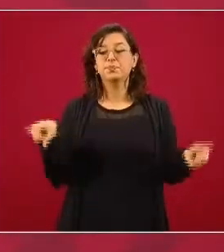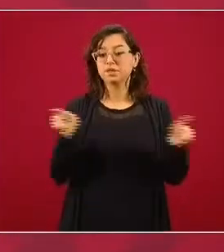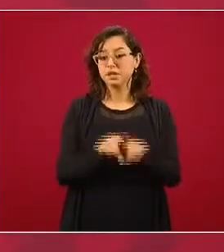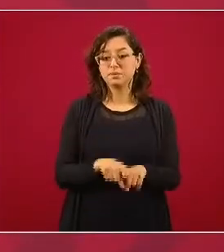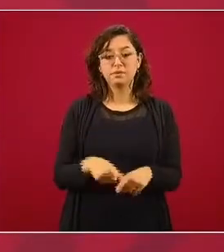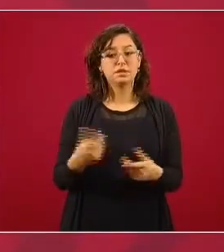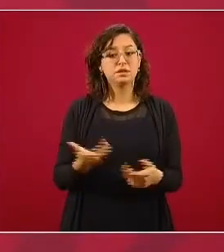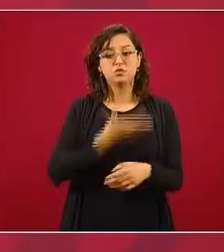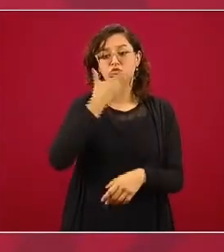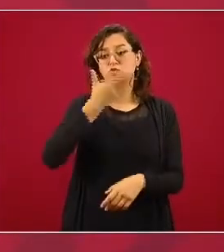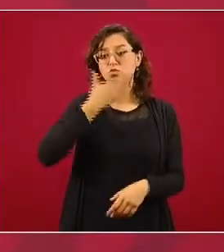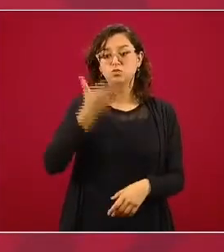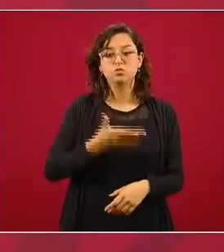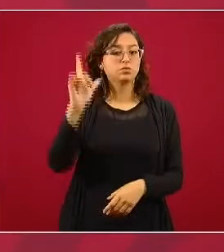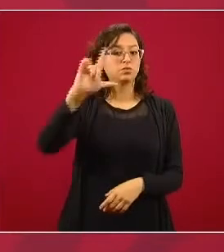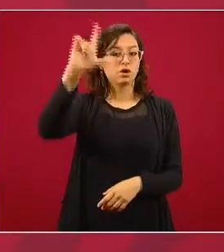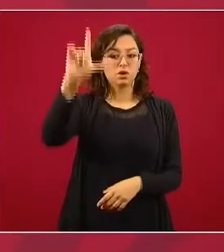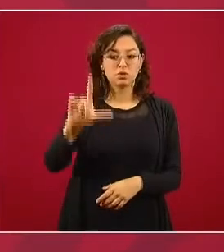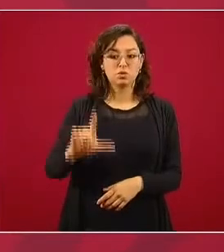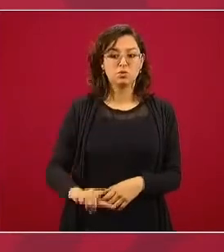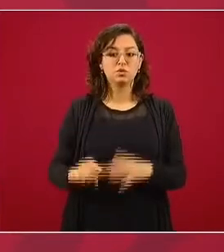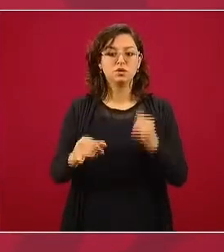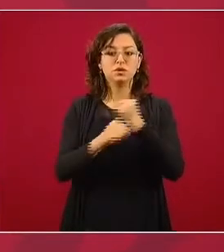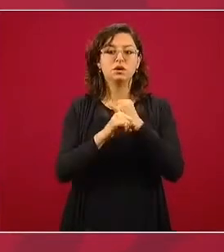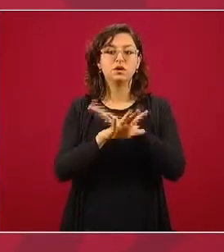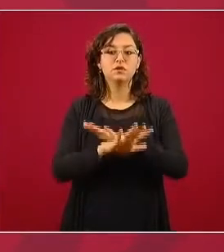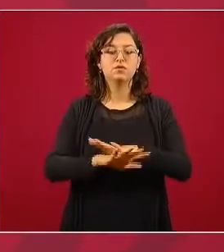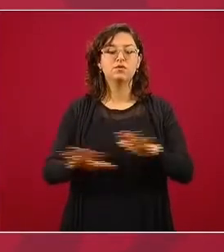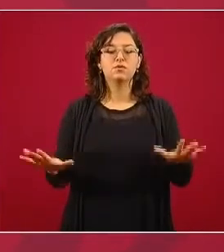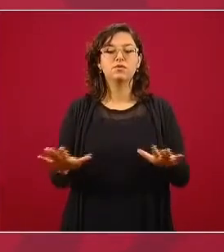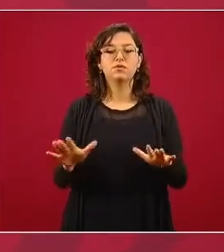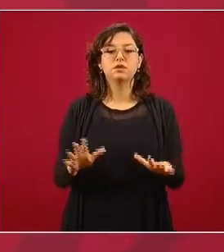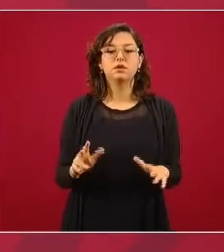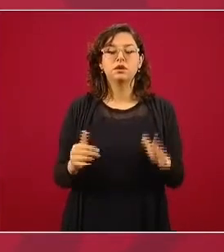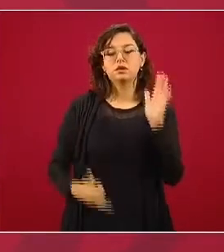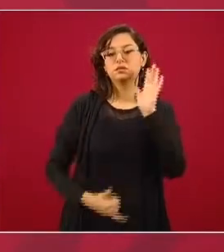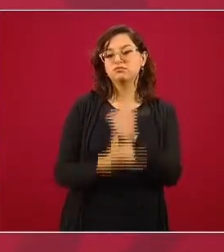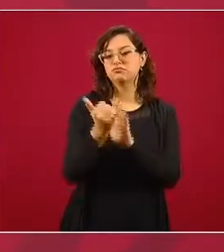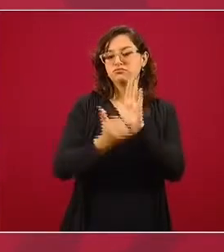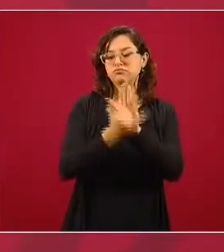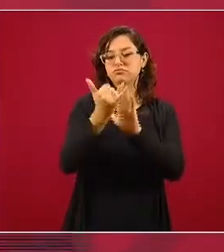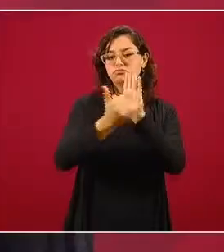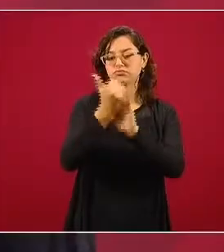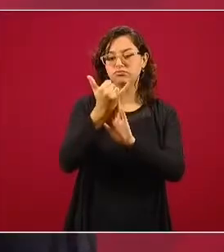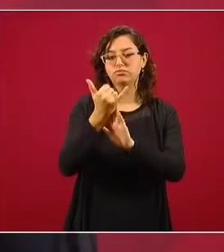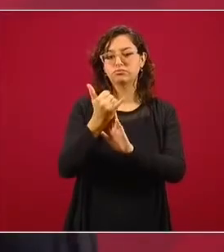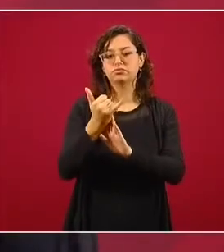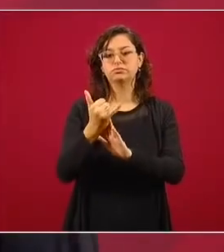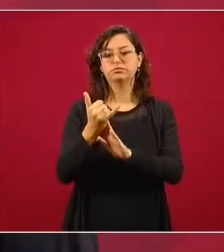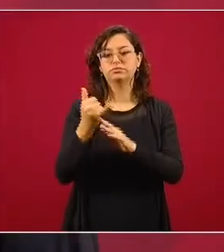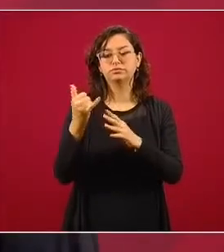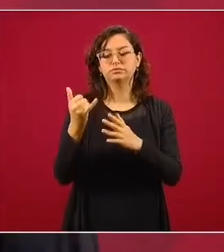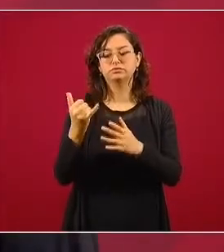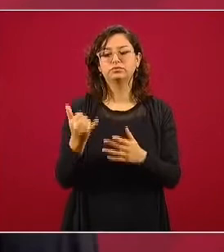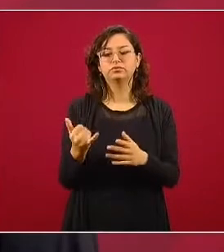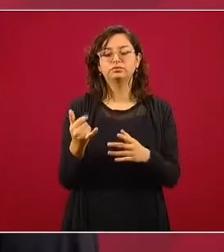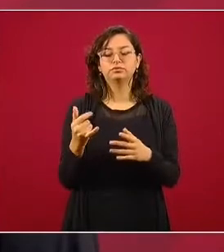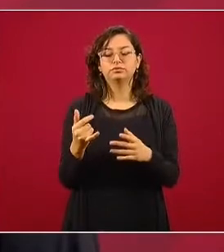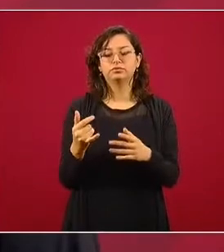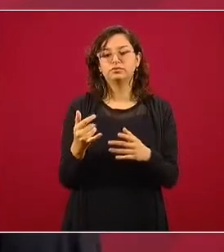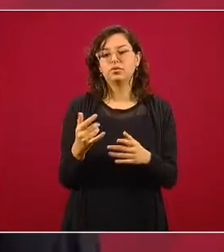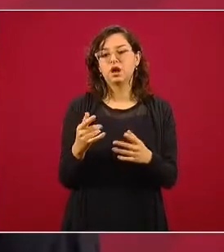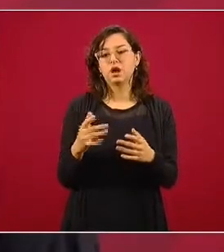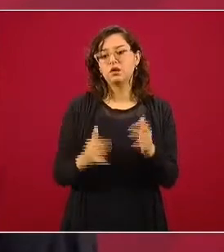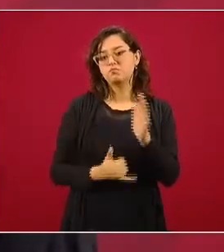como todos los lunes, sobre el avance de obras, en particular el avance